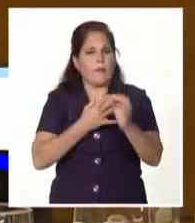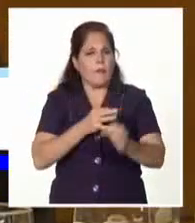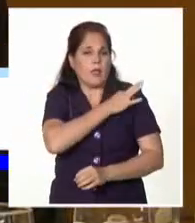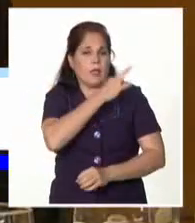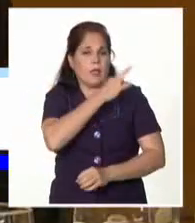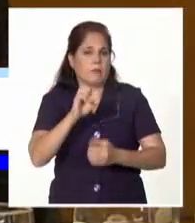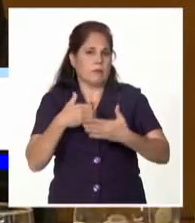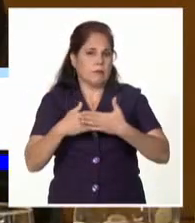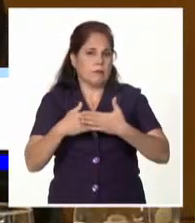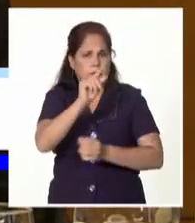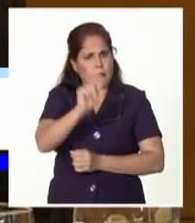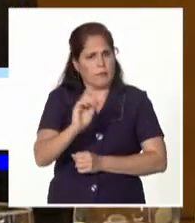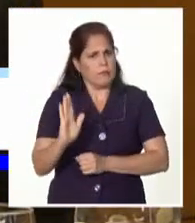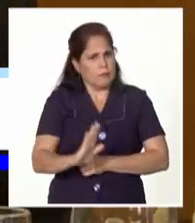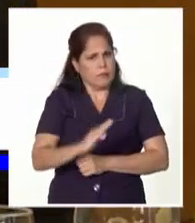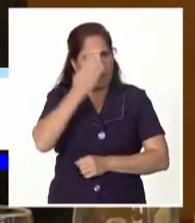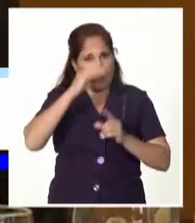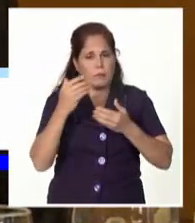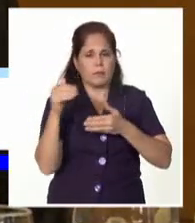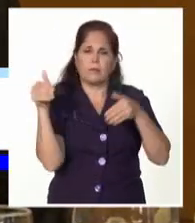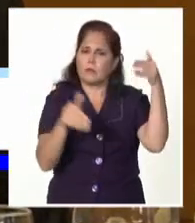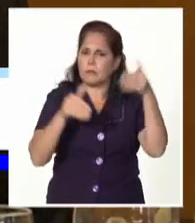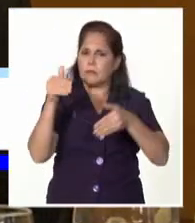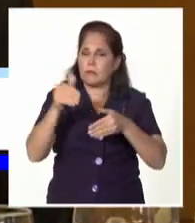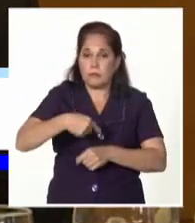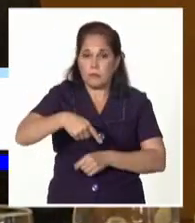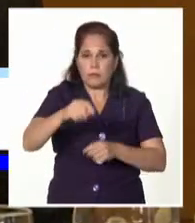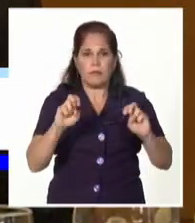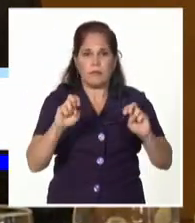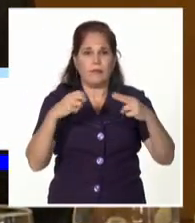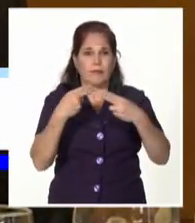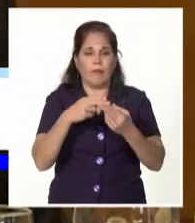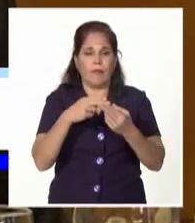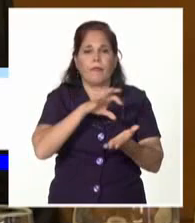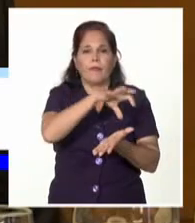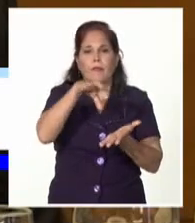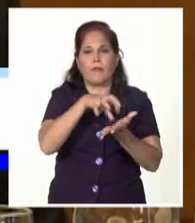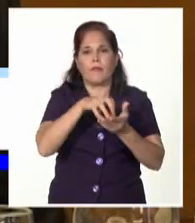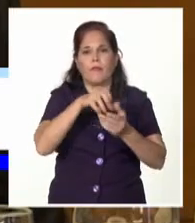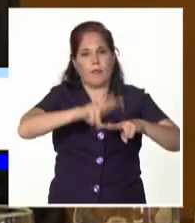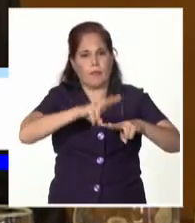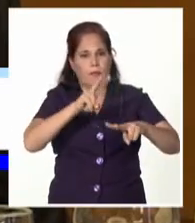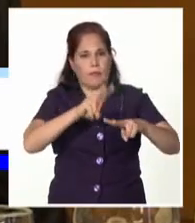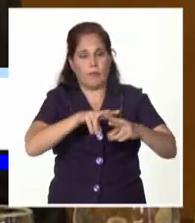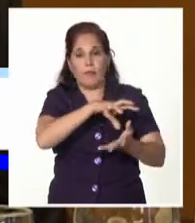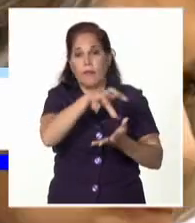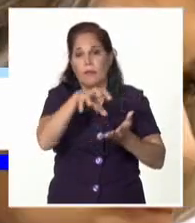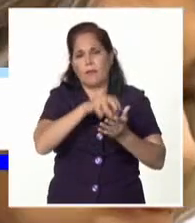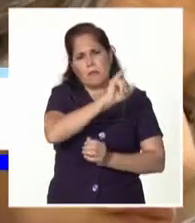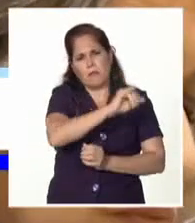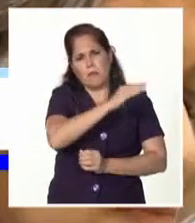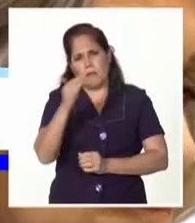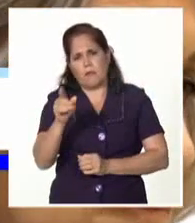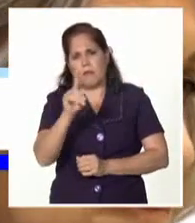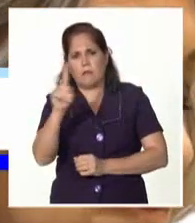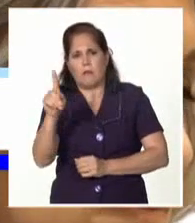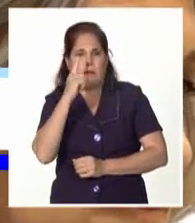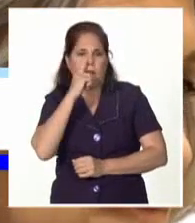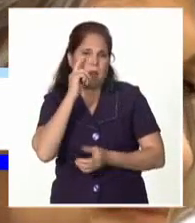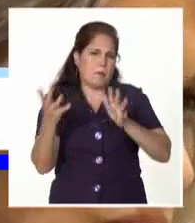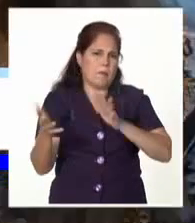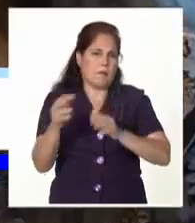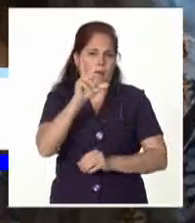empresarios italianos para que participen en la próxima Feria Internacional de La Habana, que tendrá lugar entre el 6 y el 11 de noviembre de